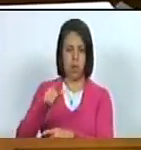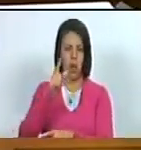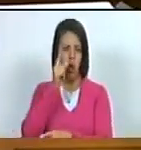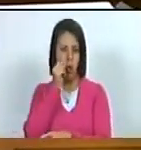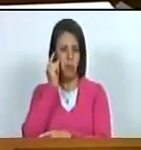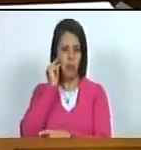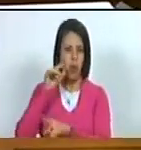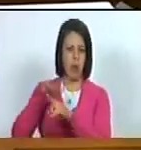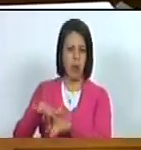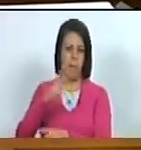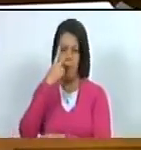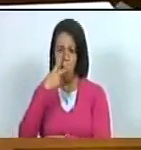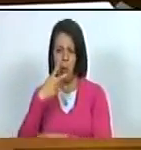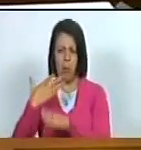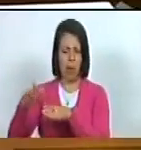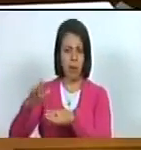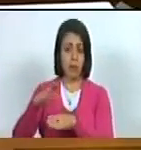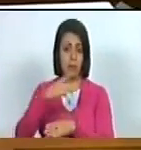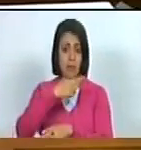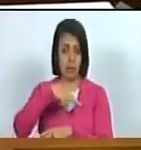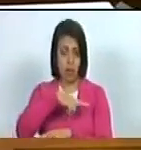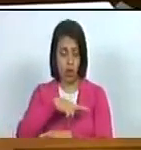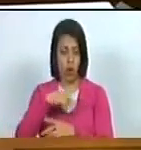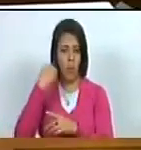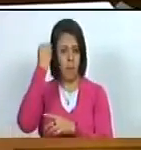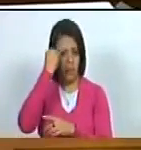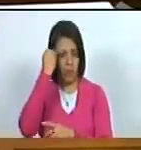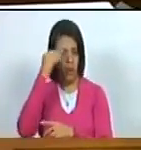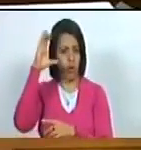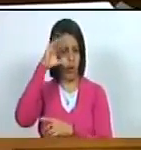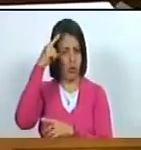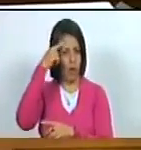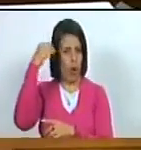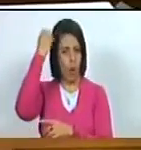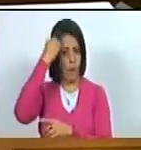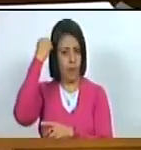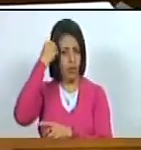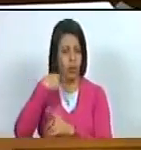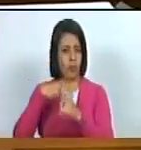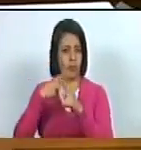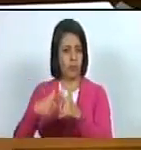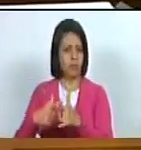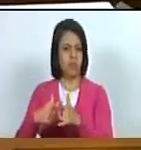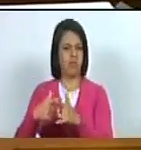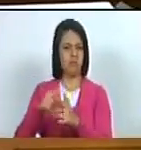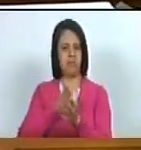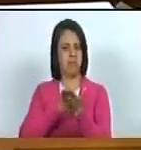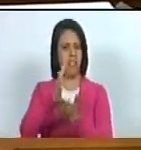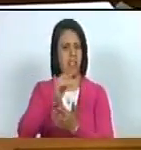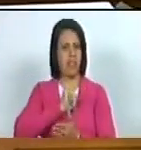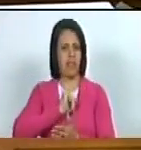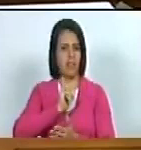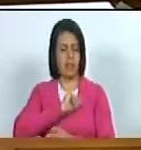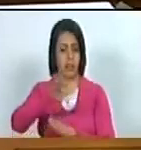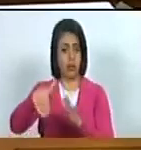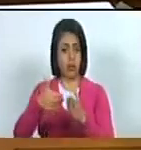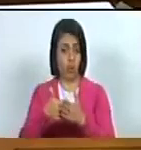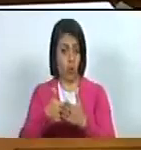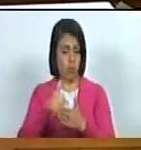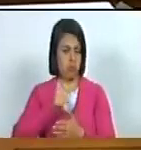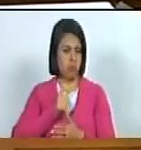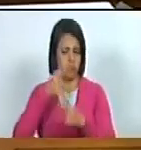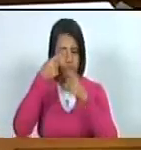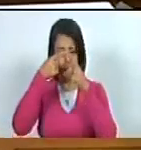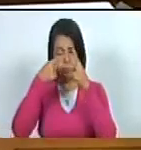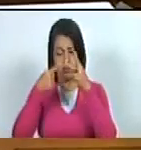condición social ni de credo ni de pensamiento ni de conciencia ni de opinión ni de orientación sexual ni identidad expresión de género